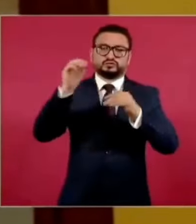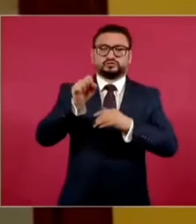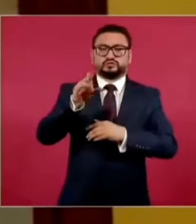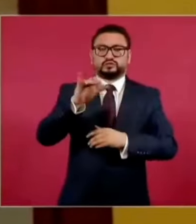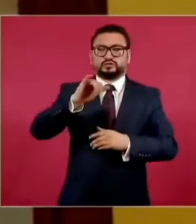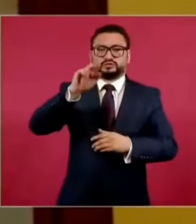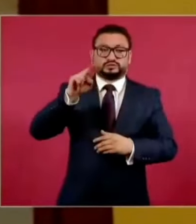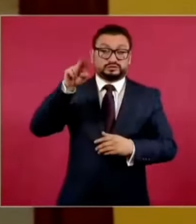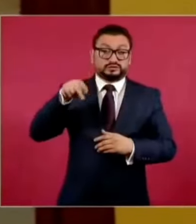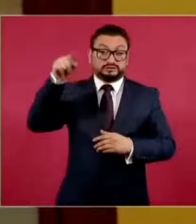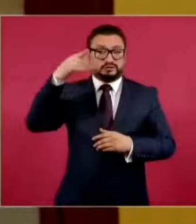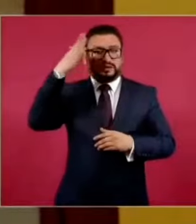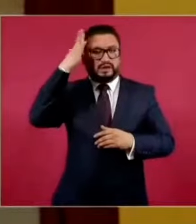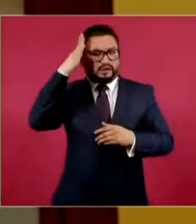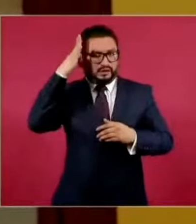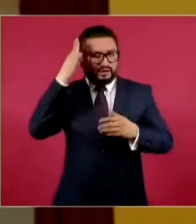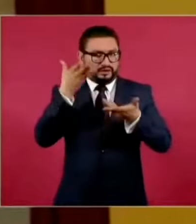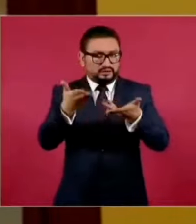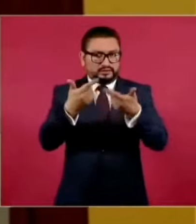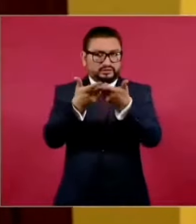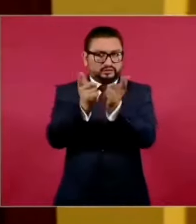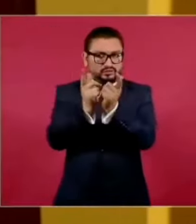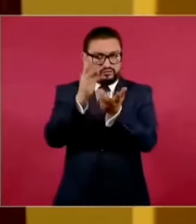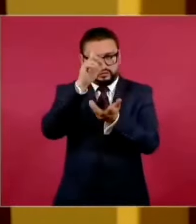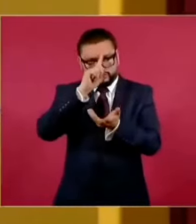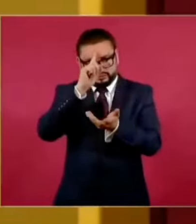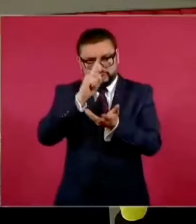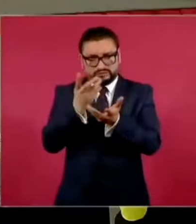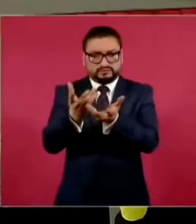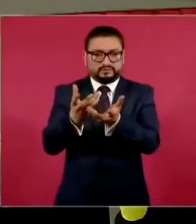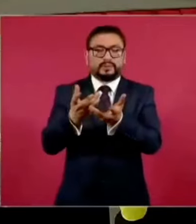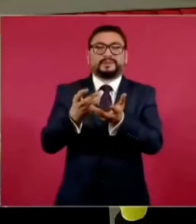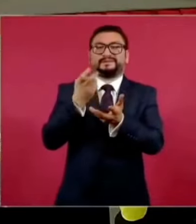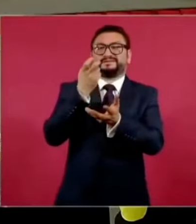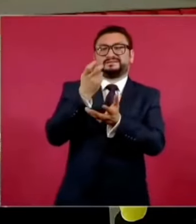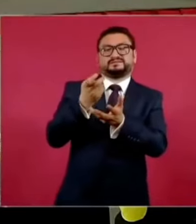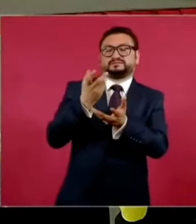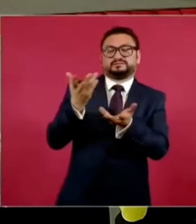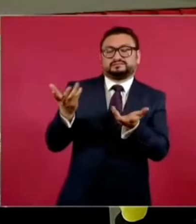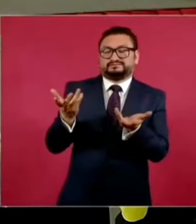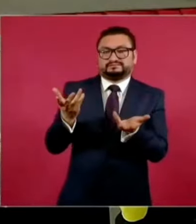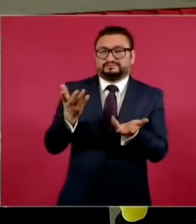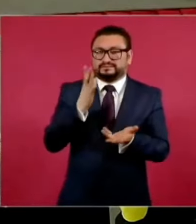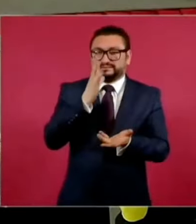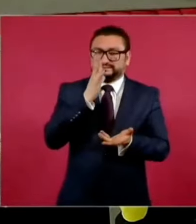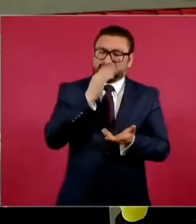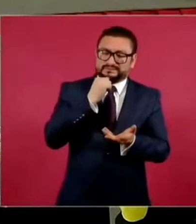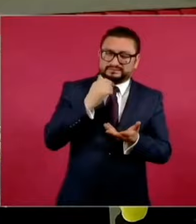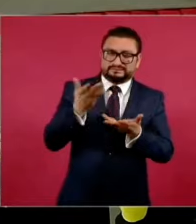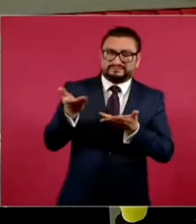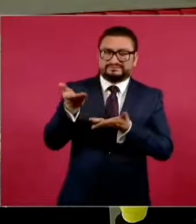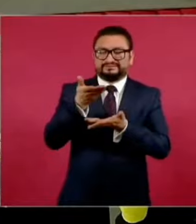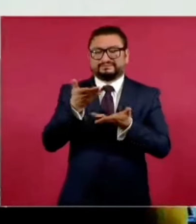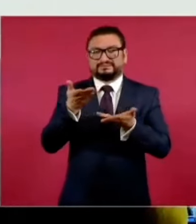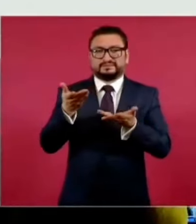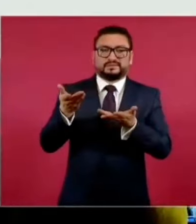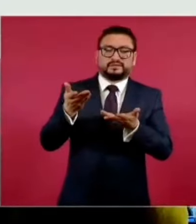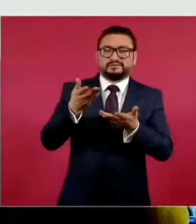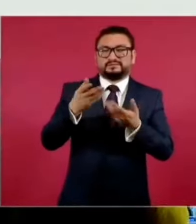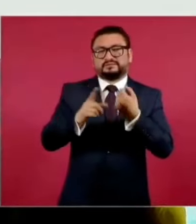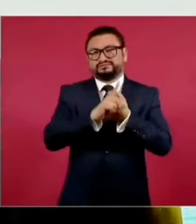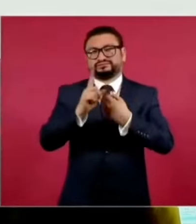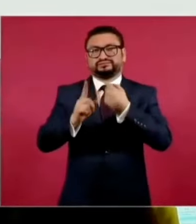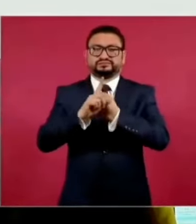la cabeza del Consejo de la Judicatura y eso genera varios